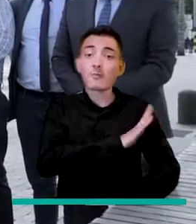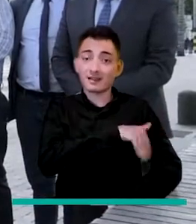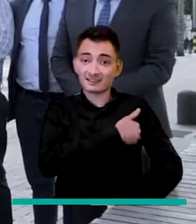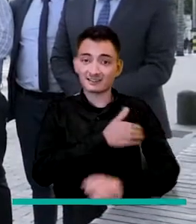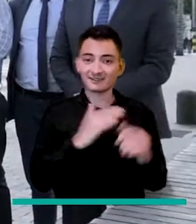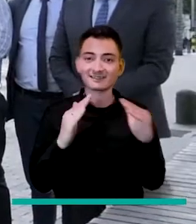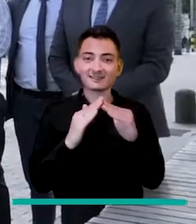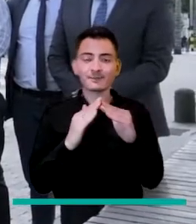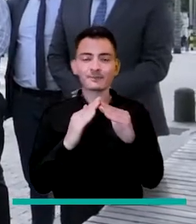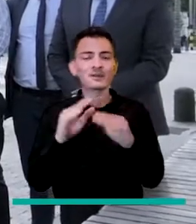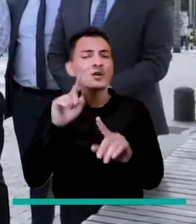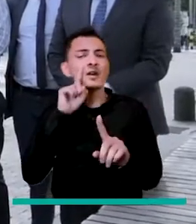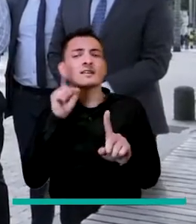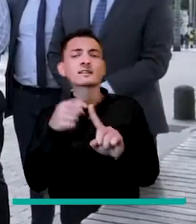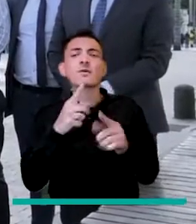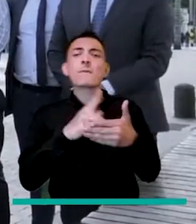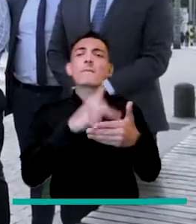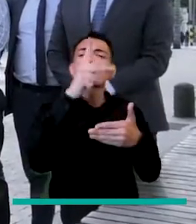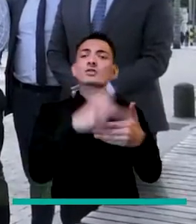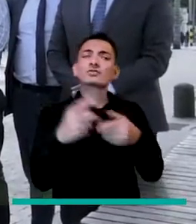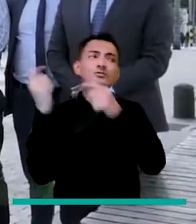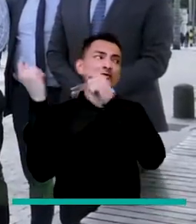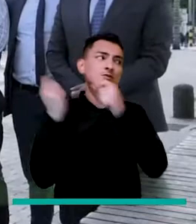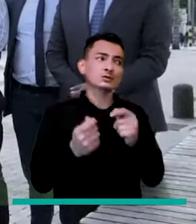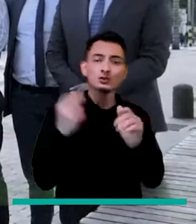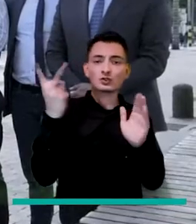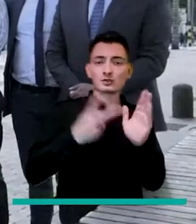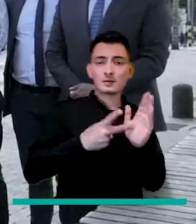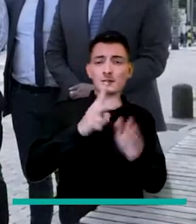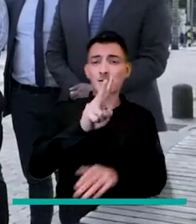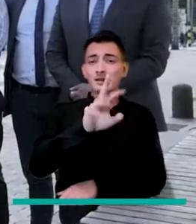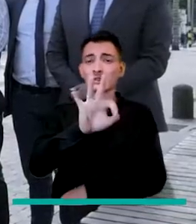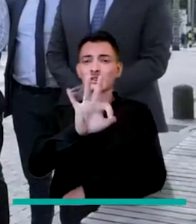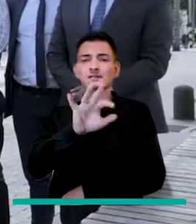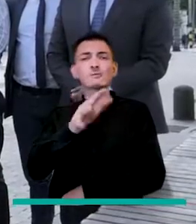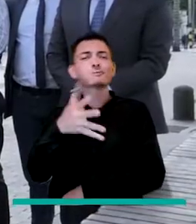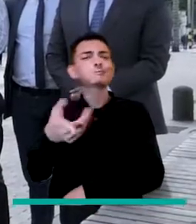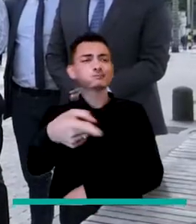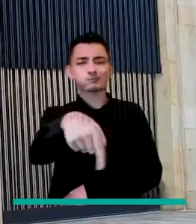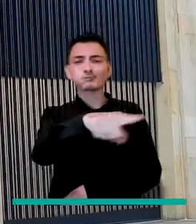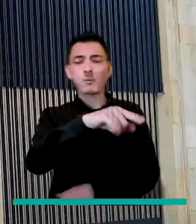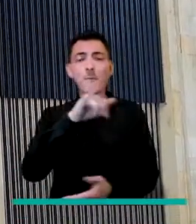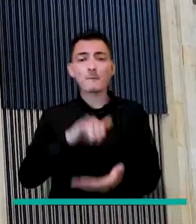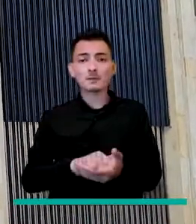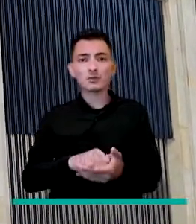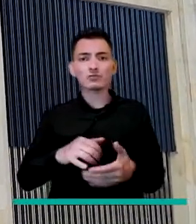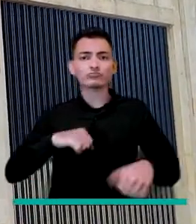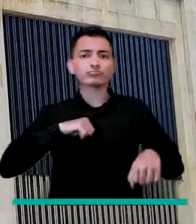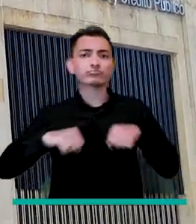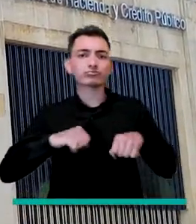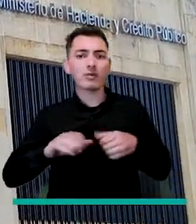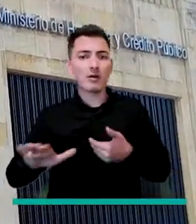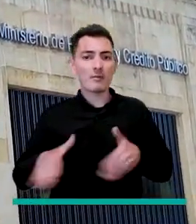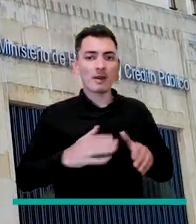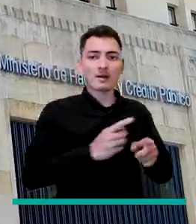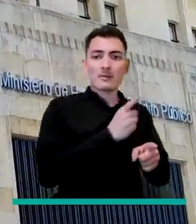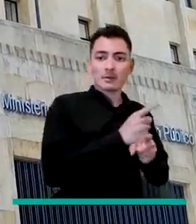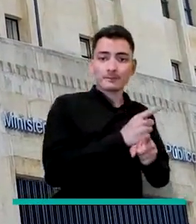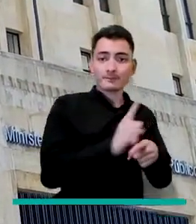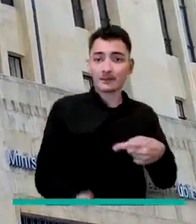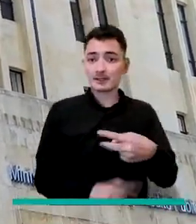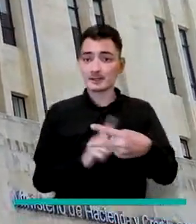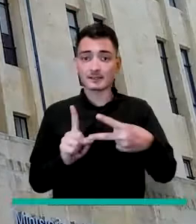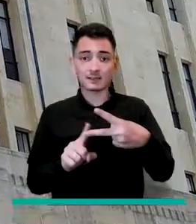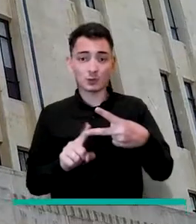donde ya en el proyecto de presupuesto de la vigencia 2023 está incluida la partida para cumplir este